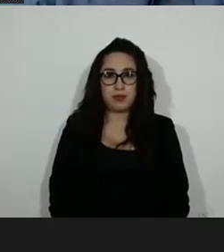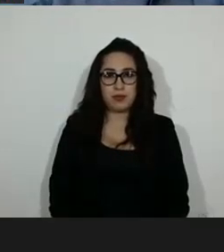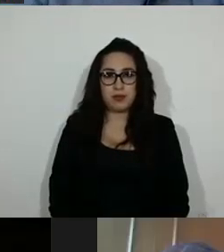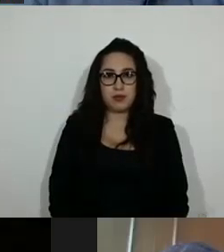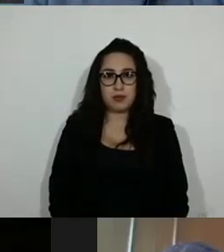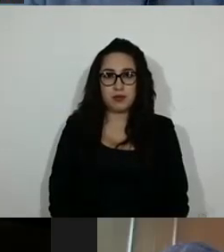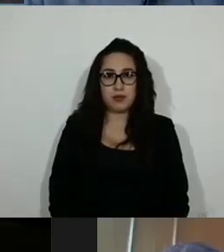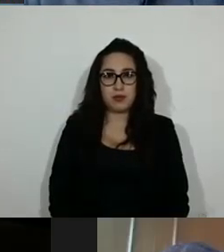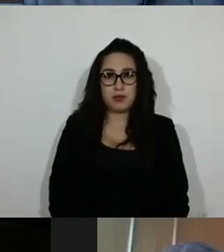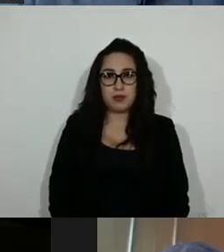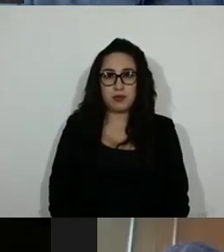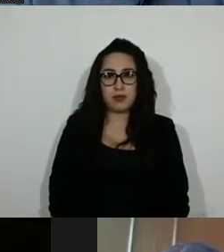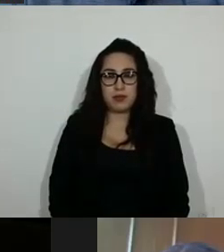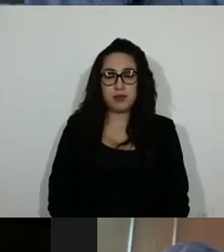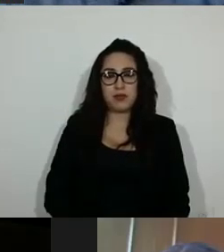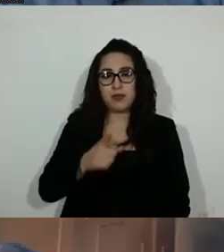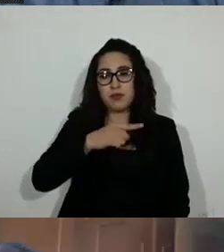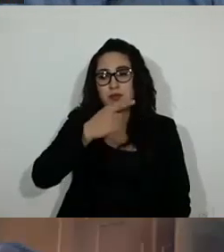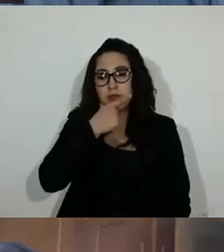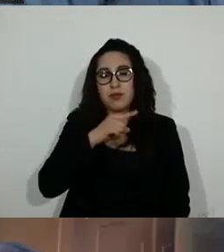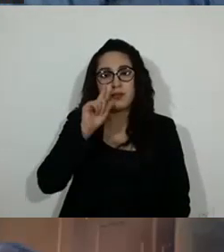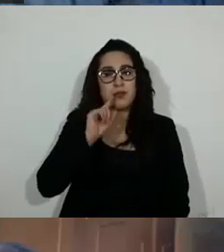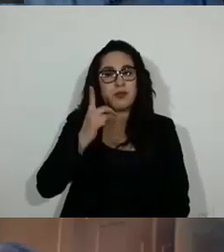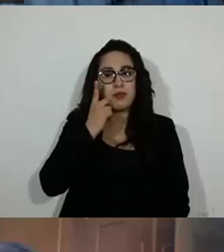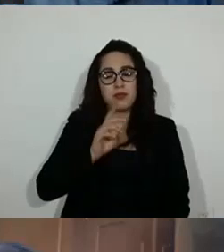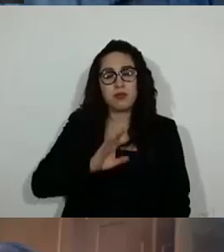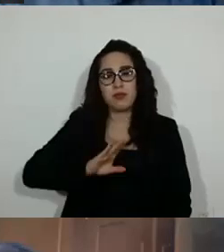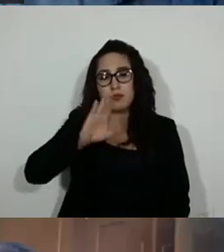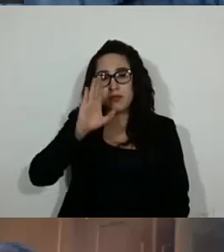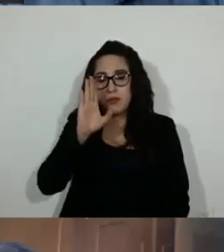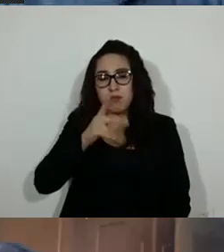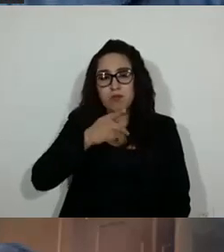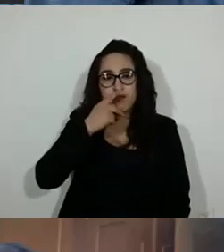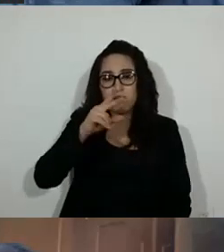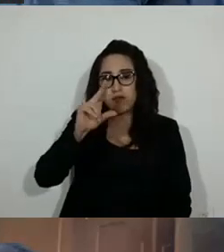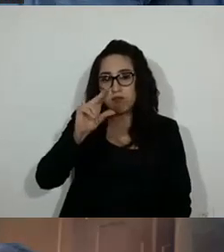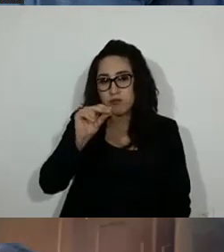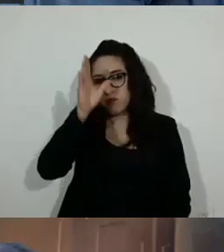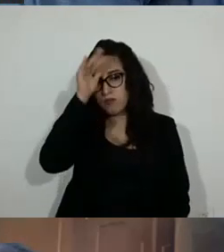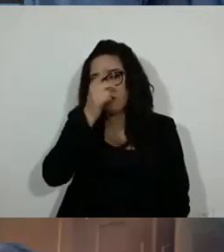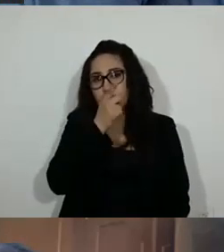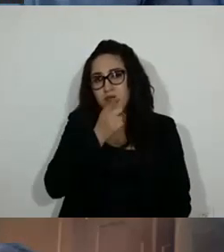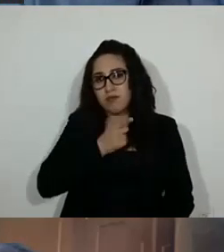¿Alguna compañera o compañero se manifiesta en contra de la dispensa?